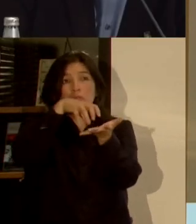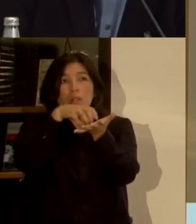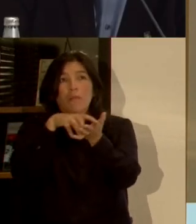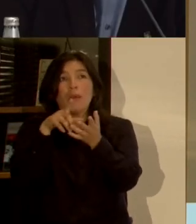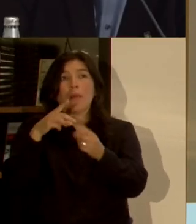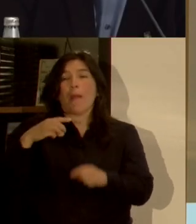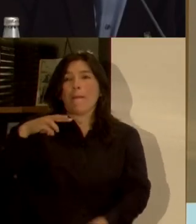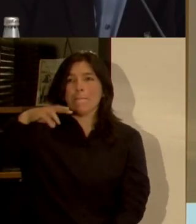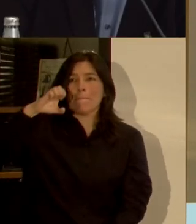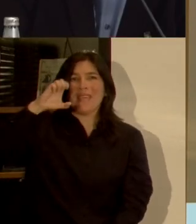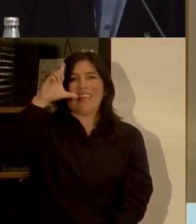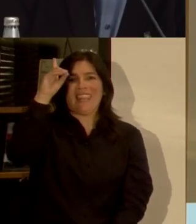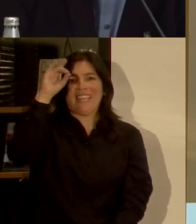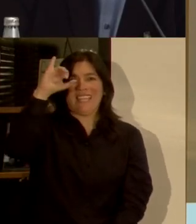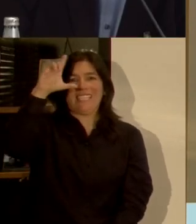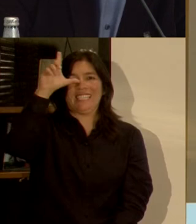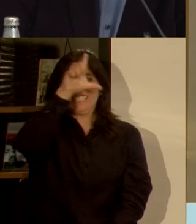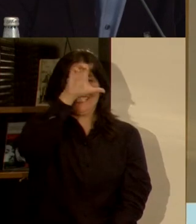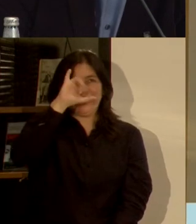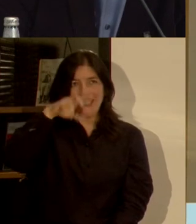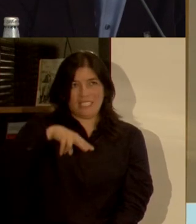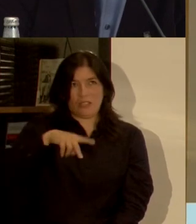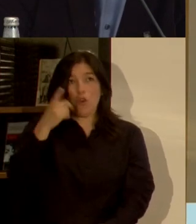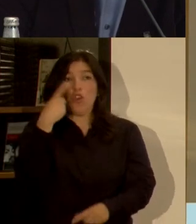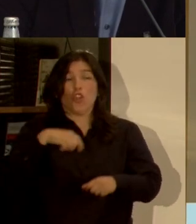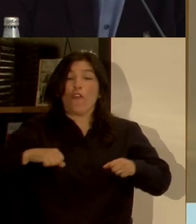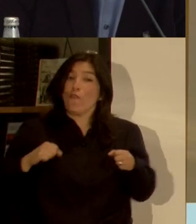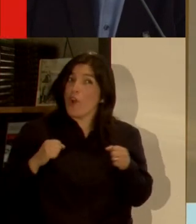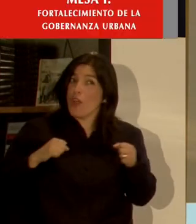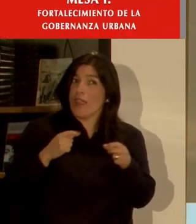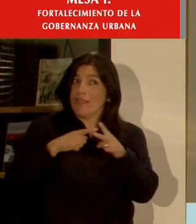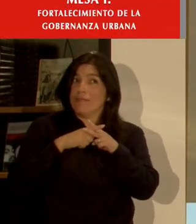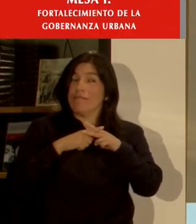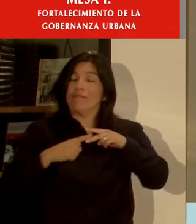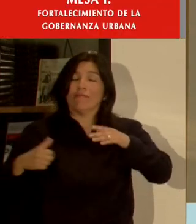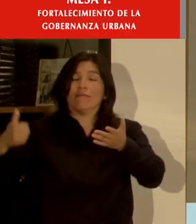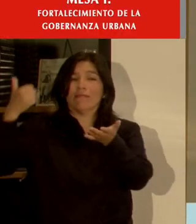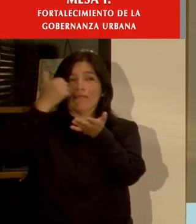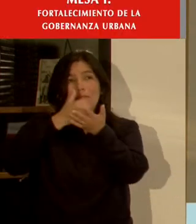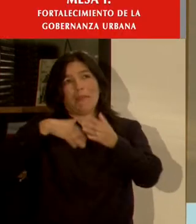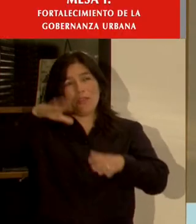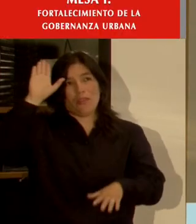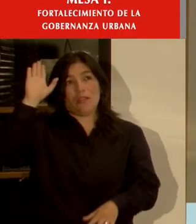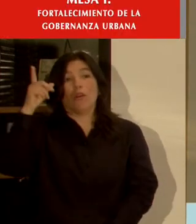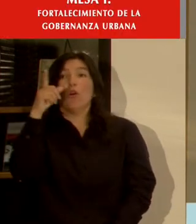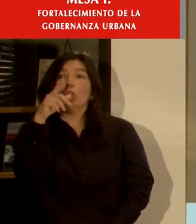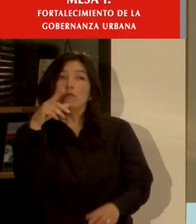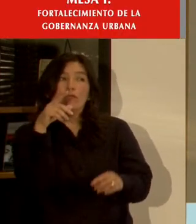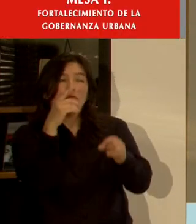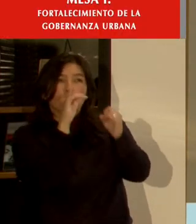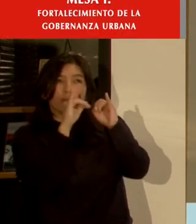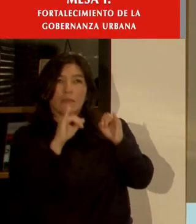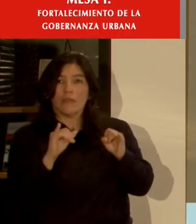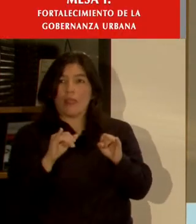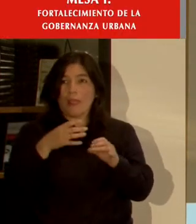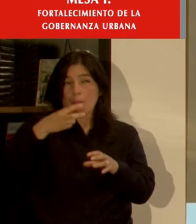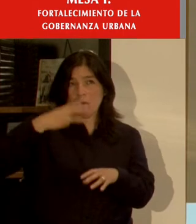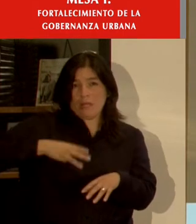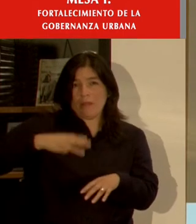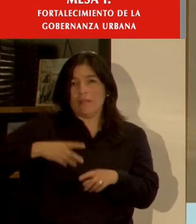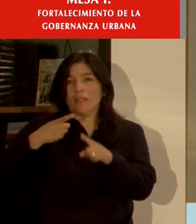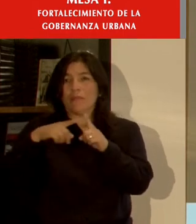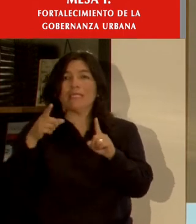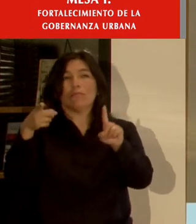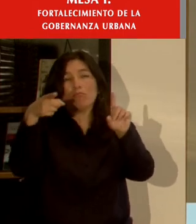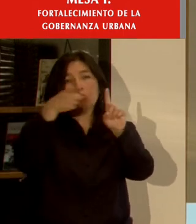Medellín, la asociación de municipios y en el caso de Bogotá el alcalde mayor. El modelo intermunicipal también tiene ventaja y